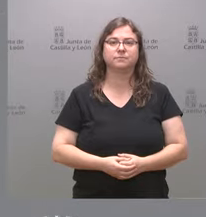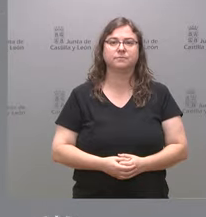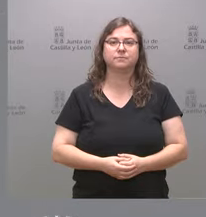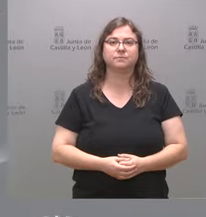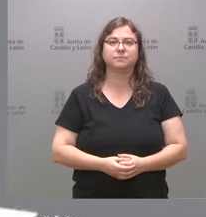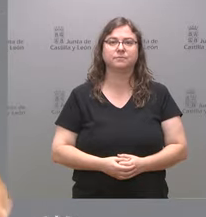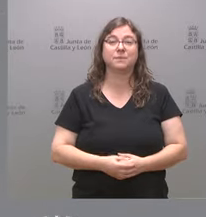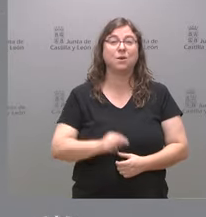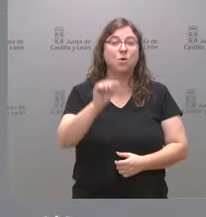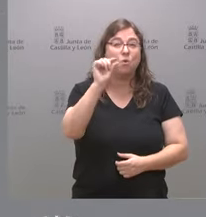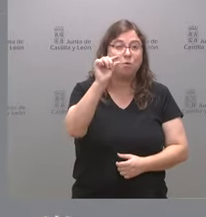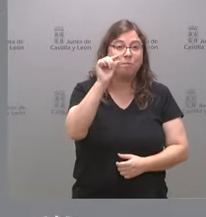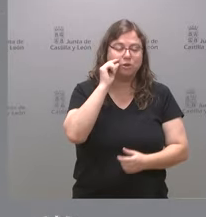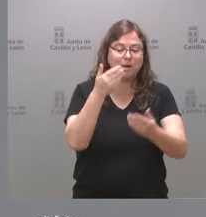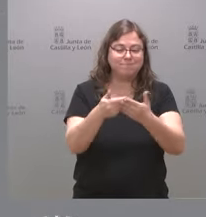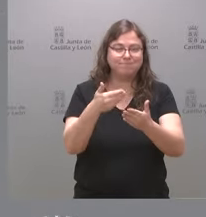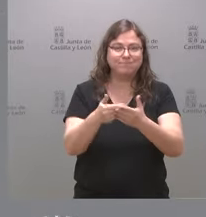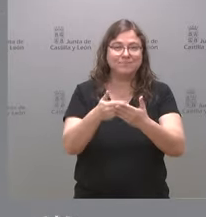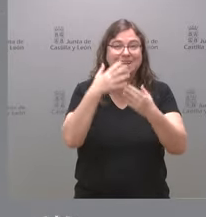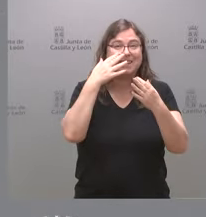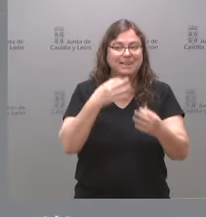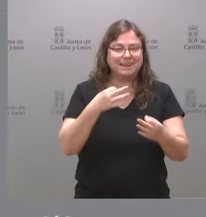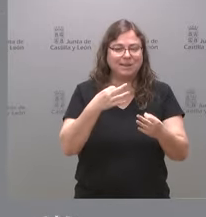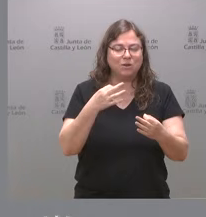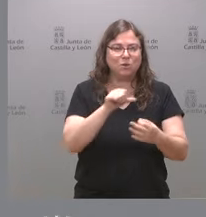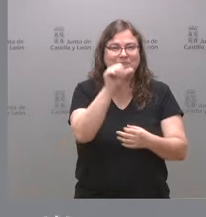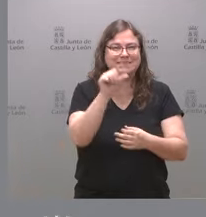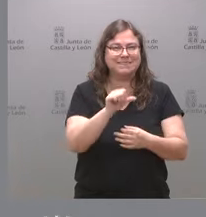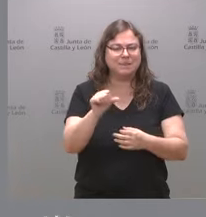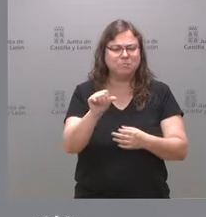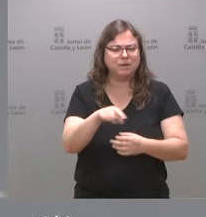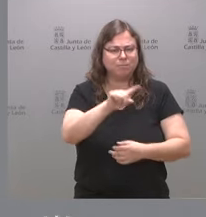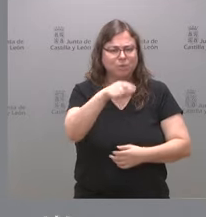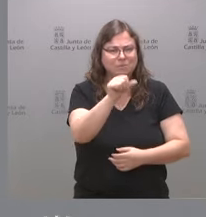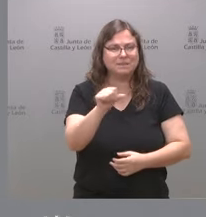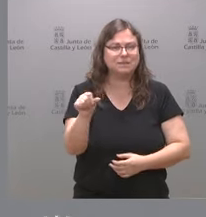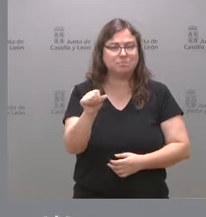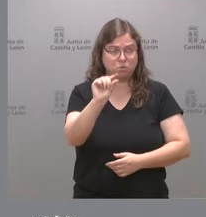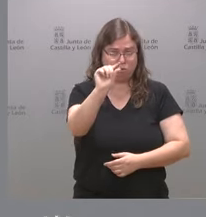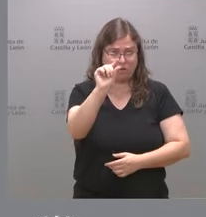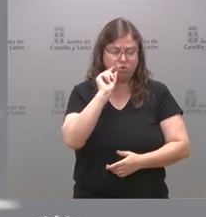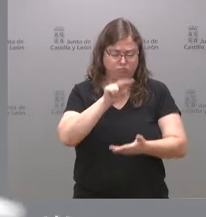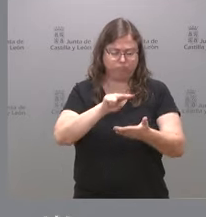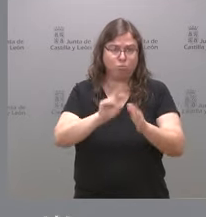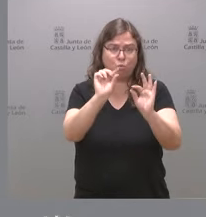Un momento para contrastar que creo que es la semana siguiente pero se lo confirmo.